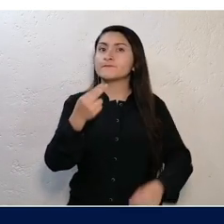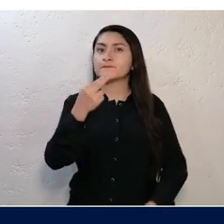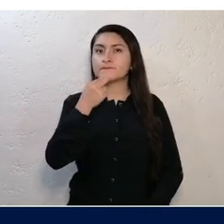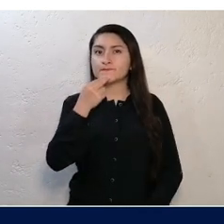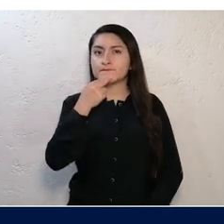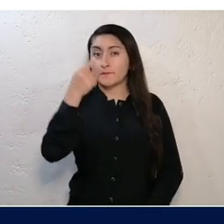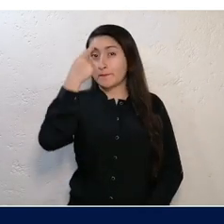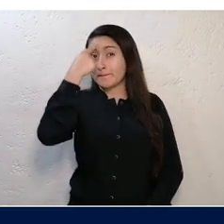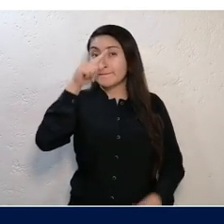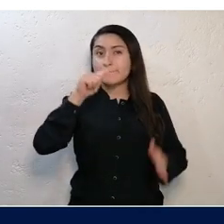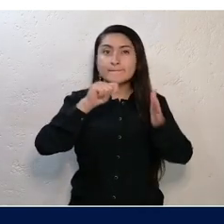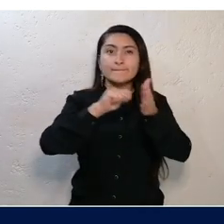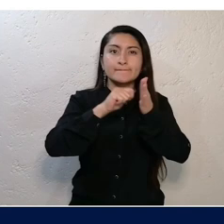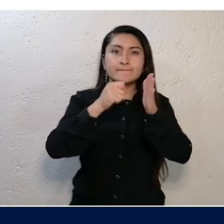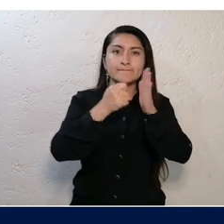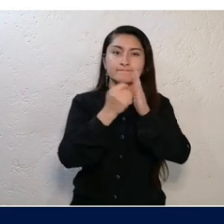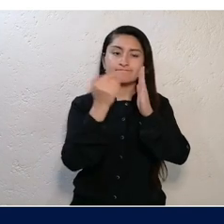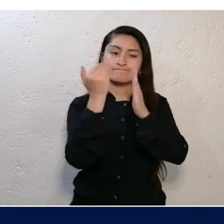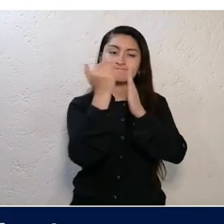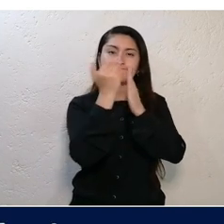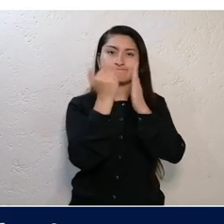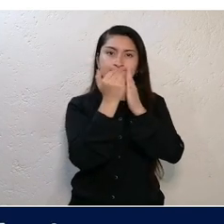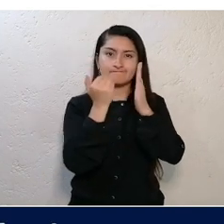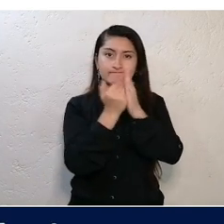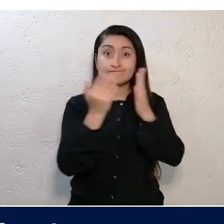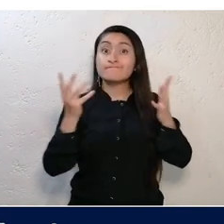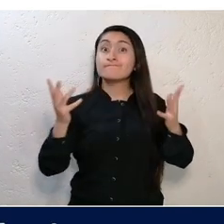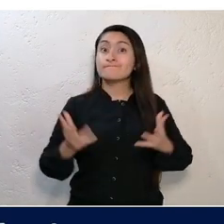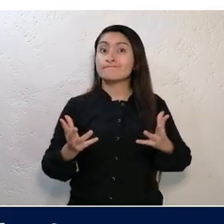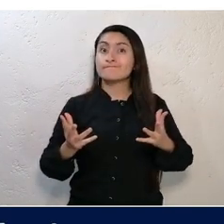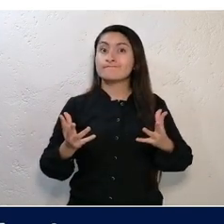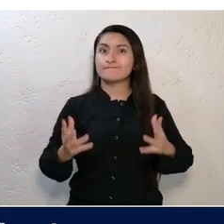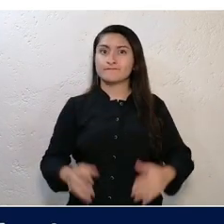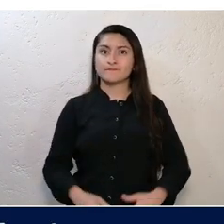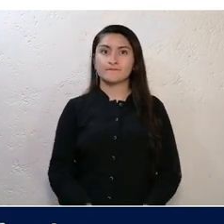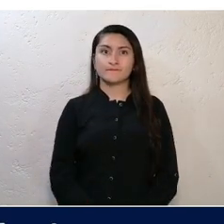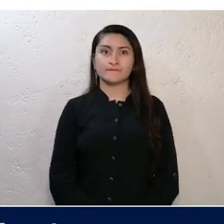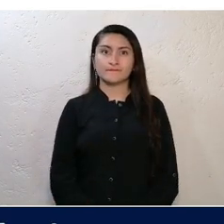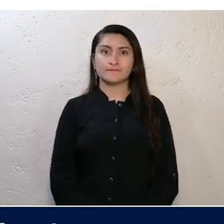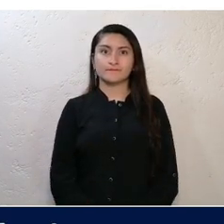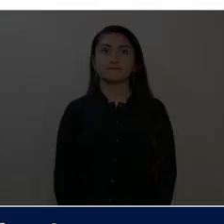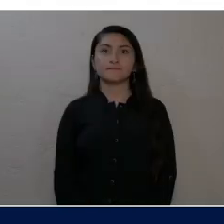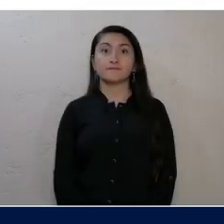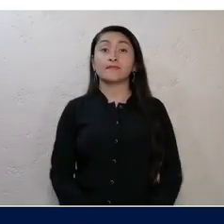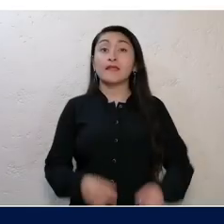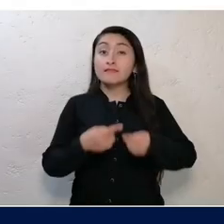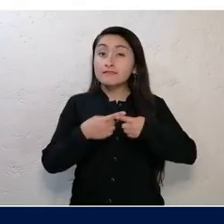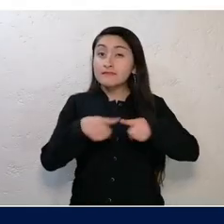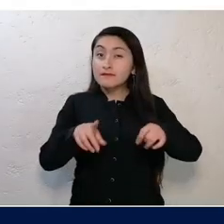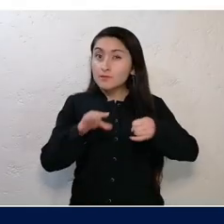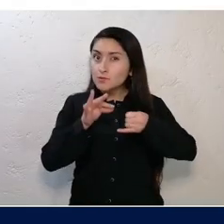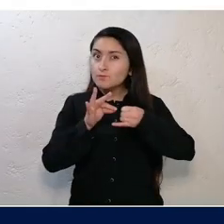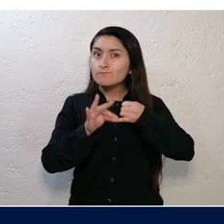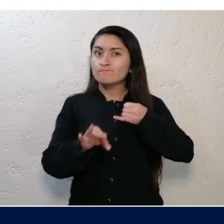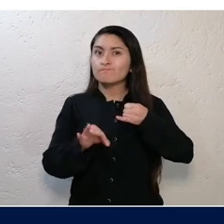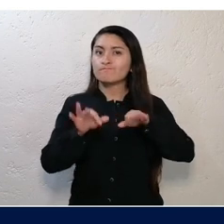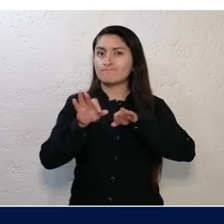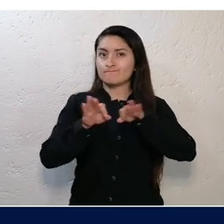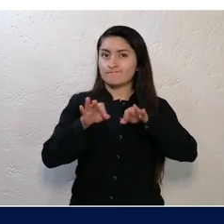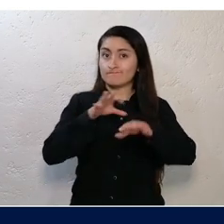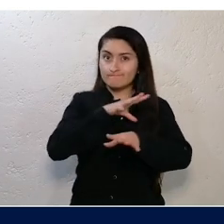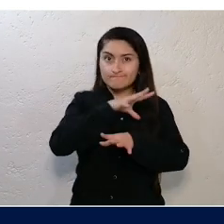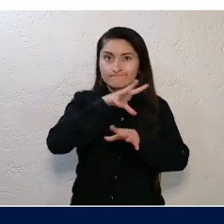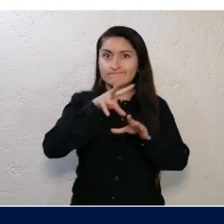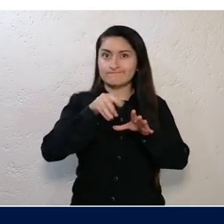instrumentos específicos para llevar a cabo los procedimientos y técnicas correspondientes. Y